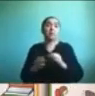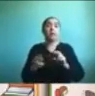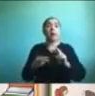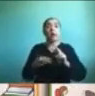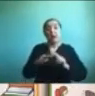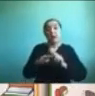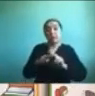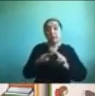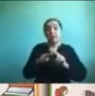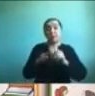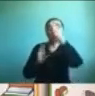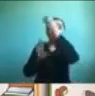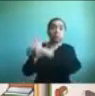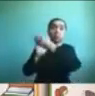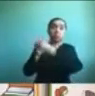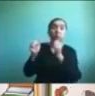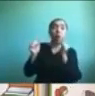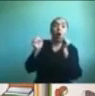conjunto con sus hijos